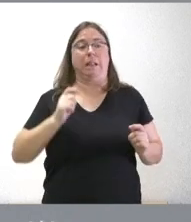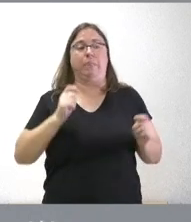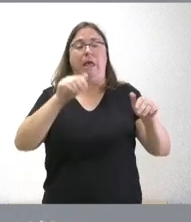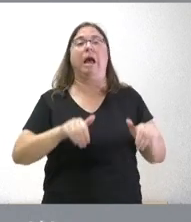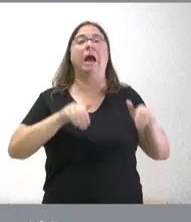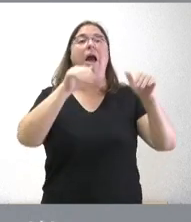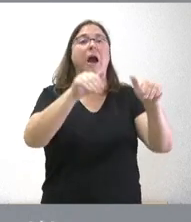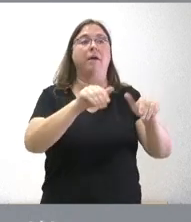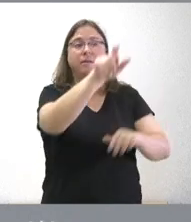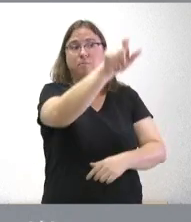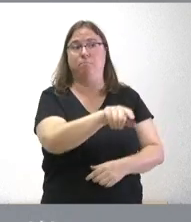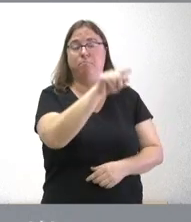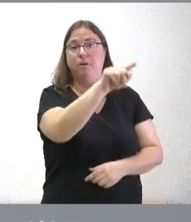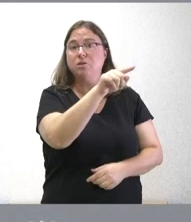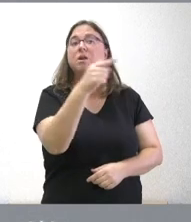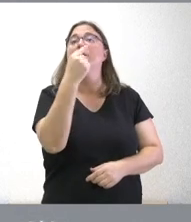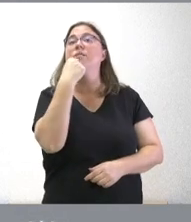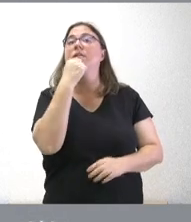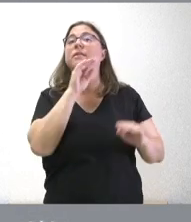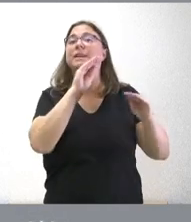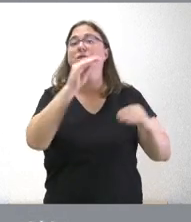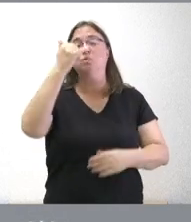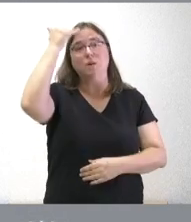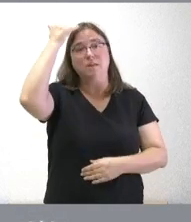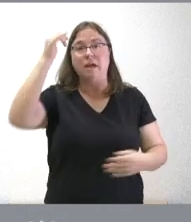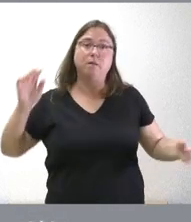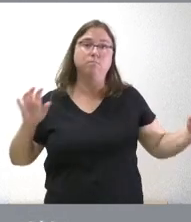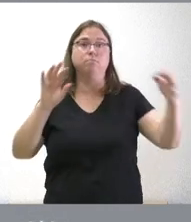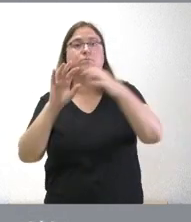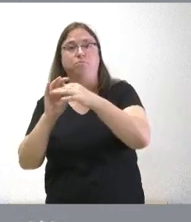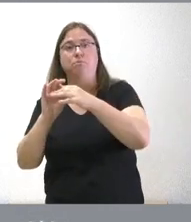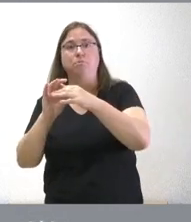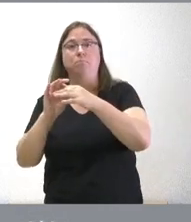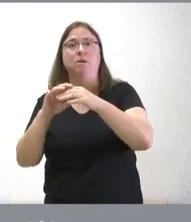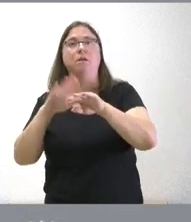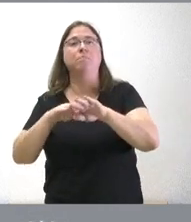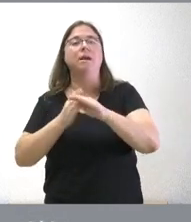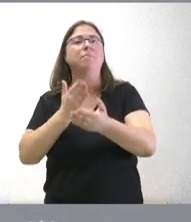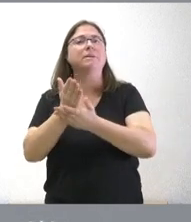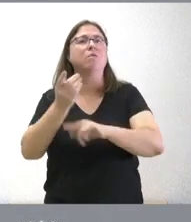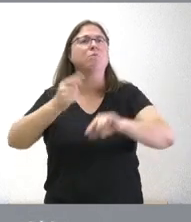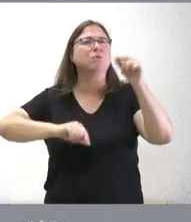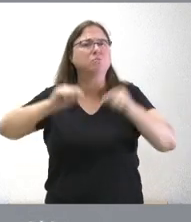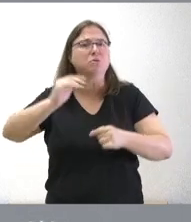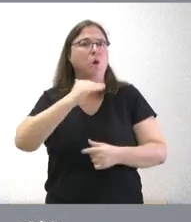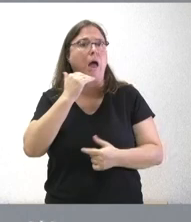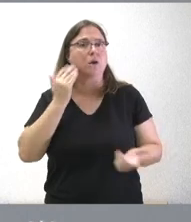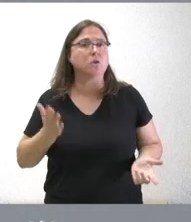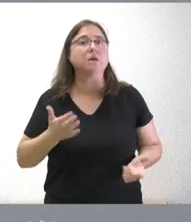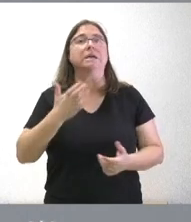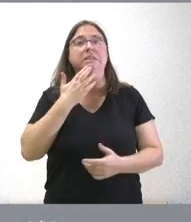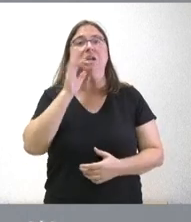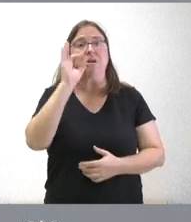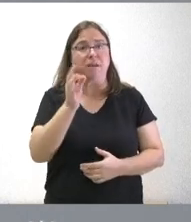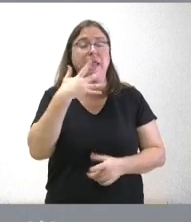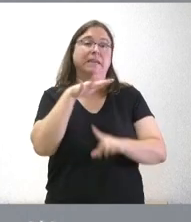que su idea era vincular incluso su investidura a la presentación al menos del primer presupuesto con lo cual sí que es verdad